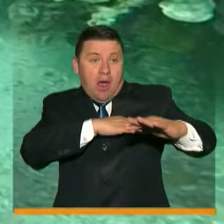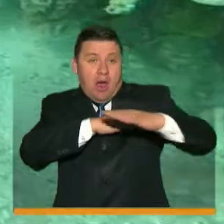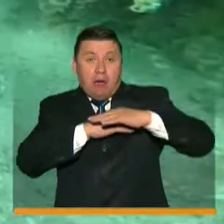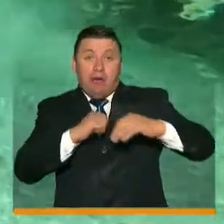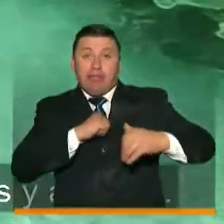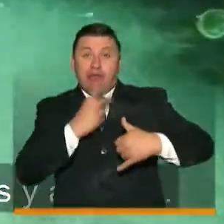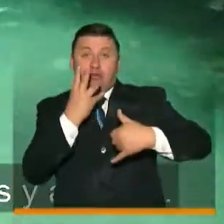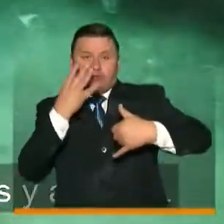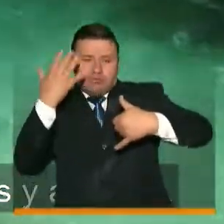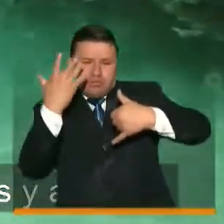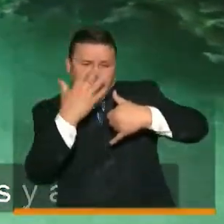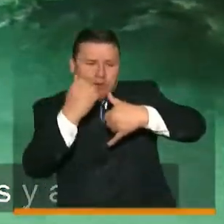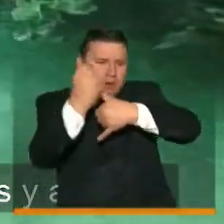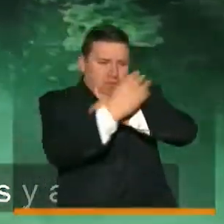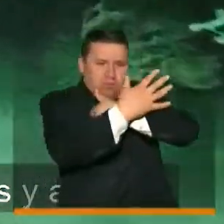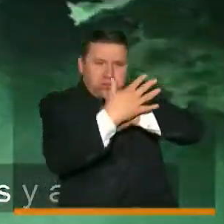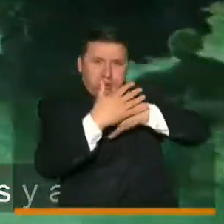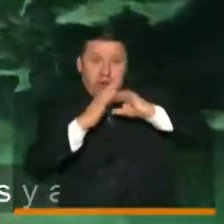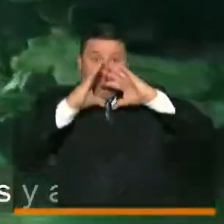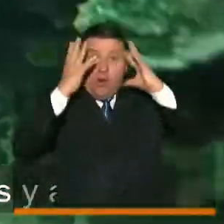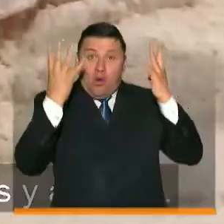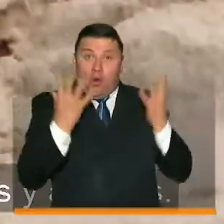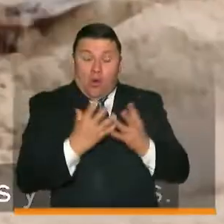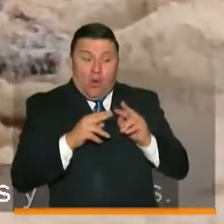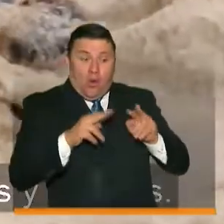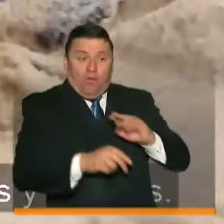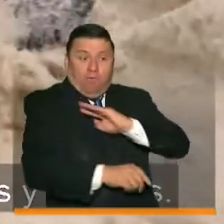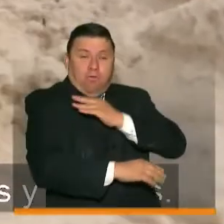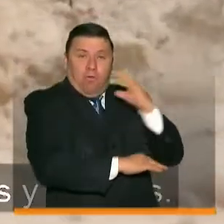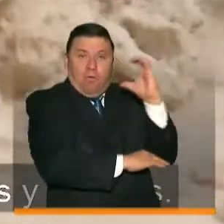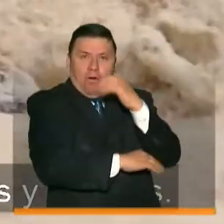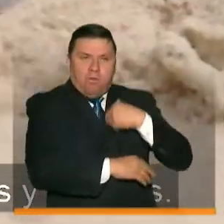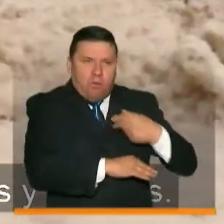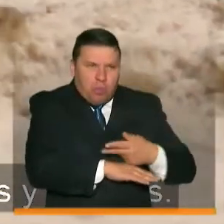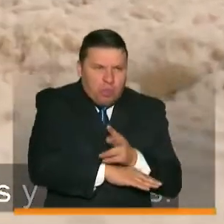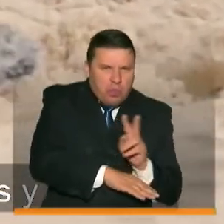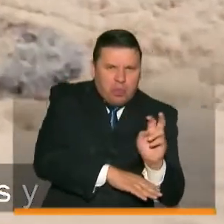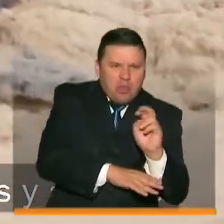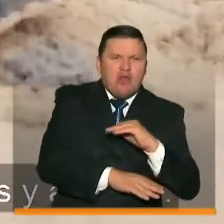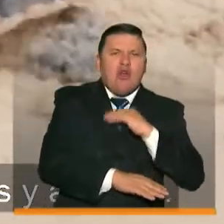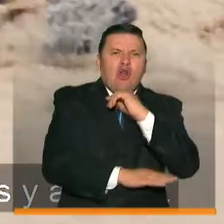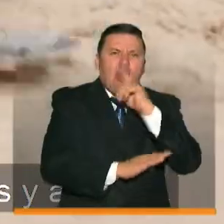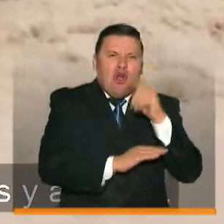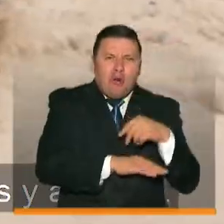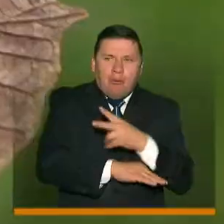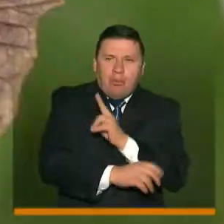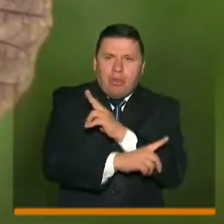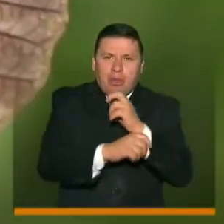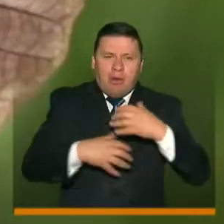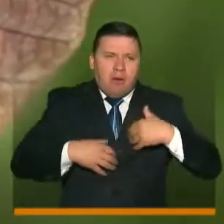océanos, potencia mundial en diversidad de especies de reptiles y anfibios,